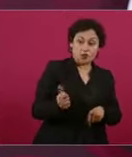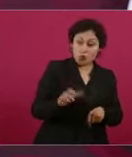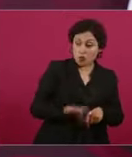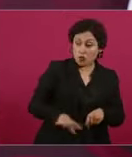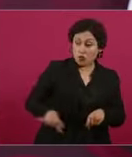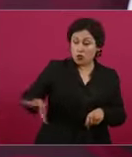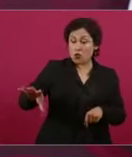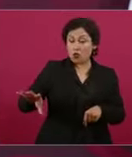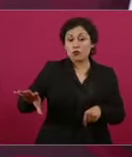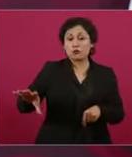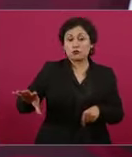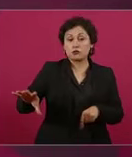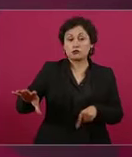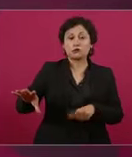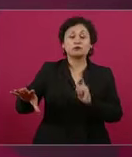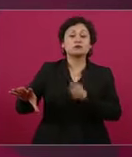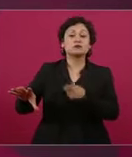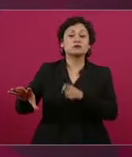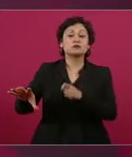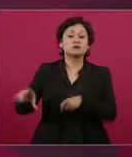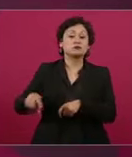eligieron. Gracias.